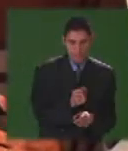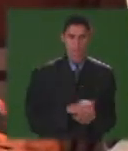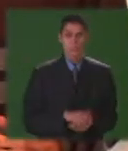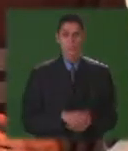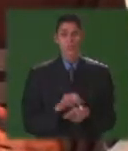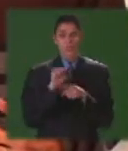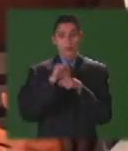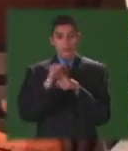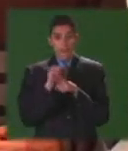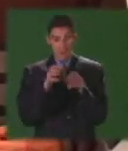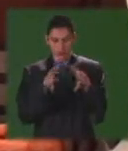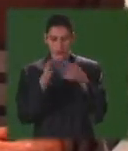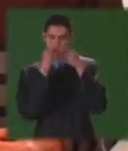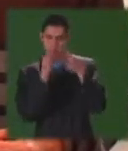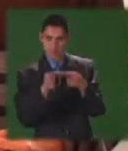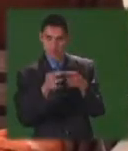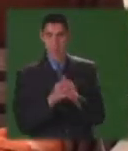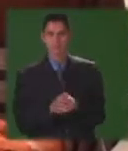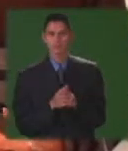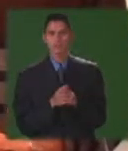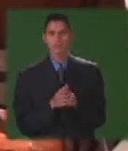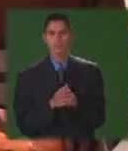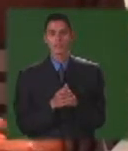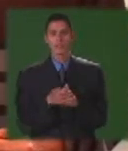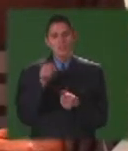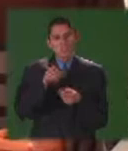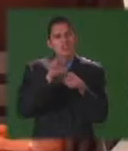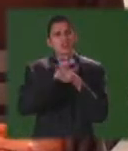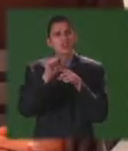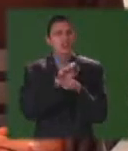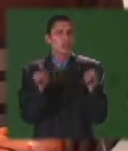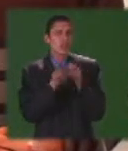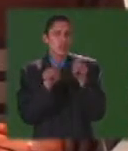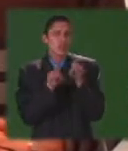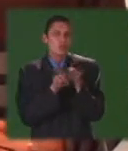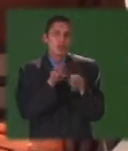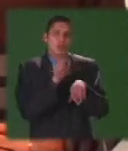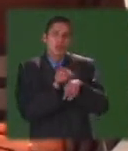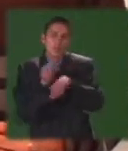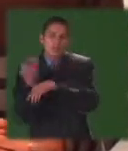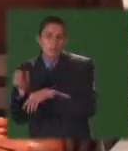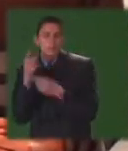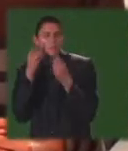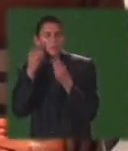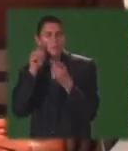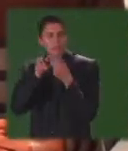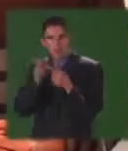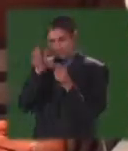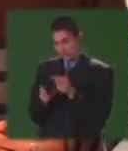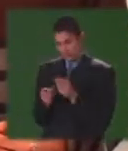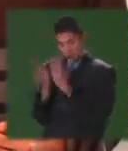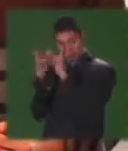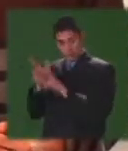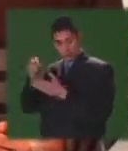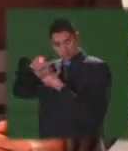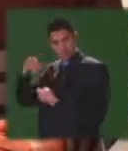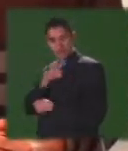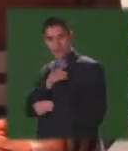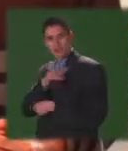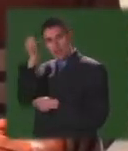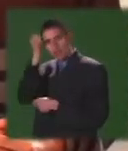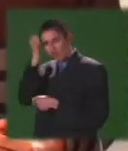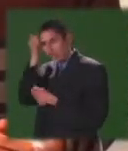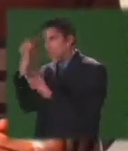Bueno, la práctica en el proyecto curricular de licenciatura en educación, con énfasis en educación especial, se conciben como todos esos